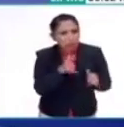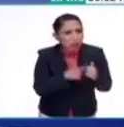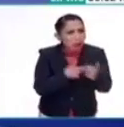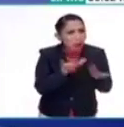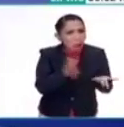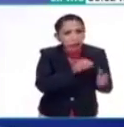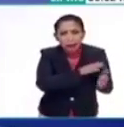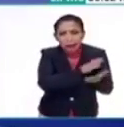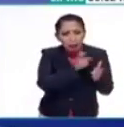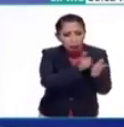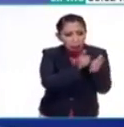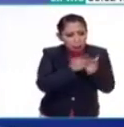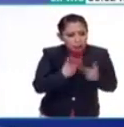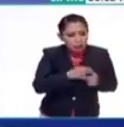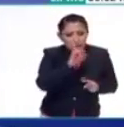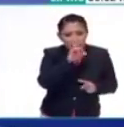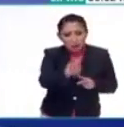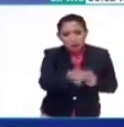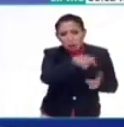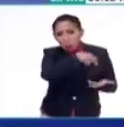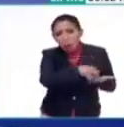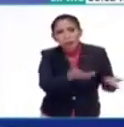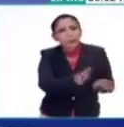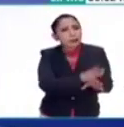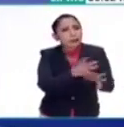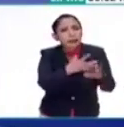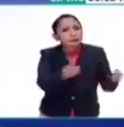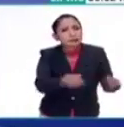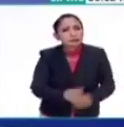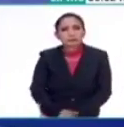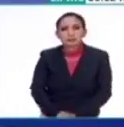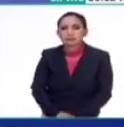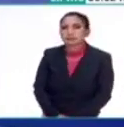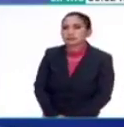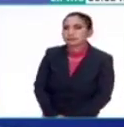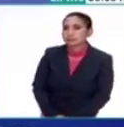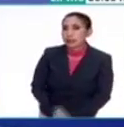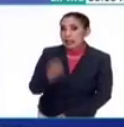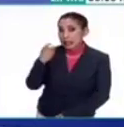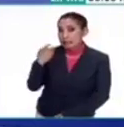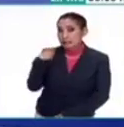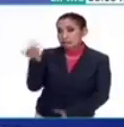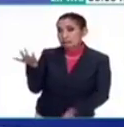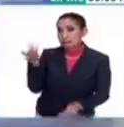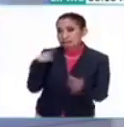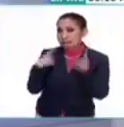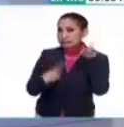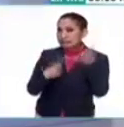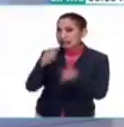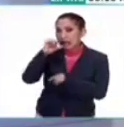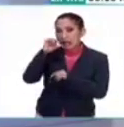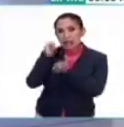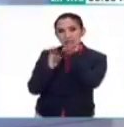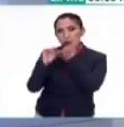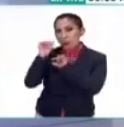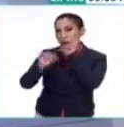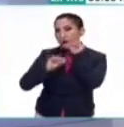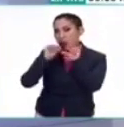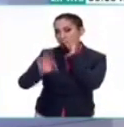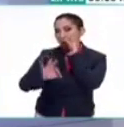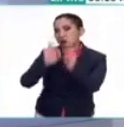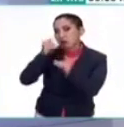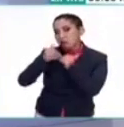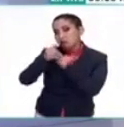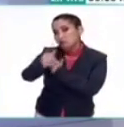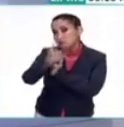desplazó esa población? ¿Cómo es que desapareció? Bueno, esos son los grandes enigmas que la arqueología irá resolviendo con